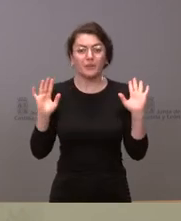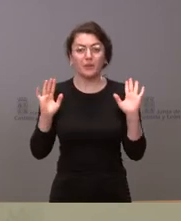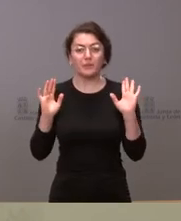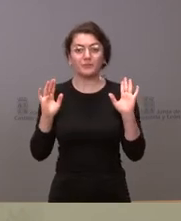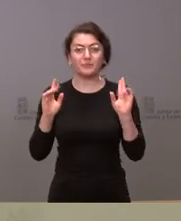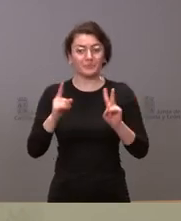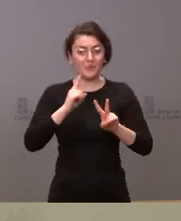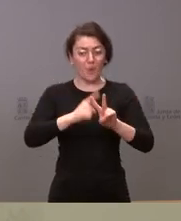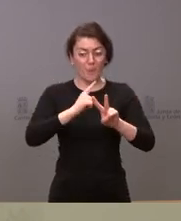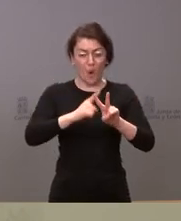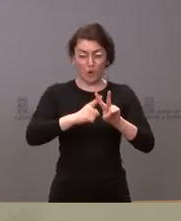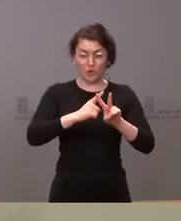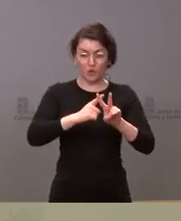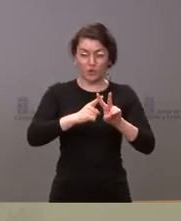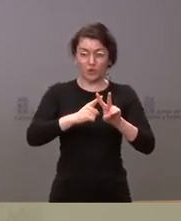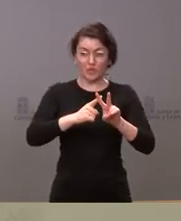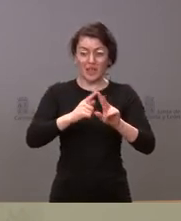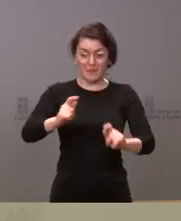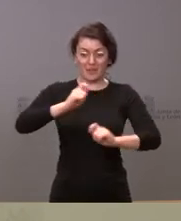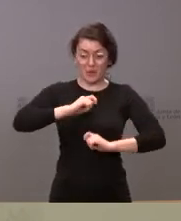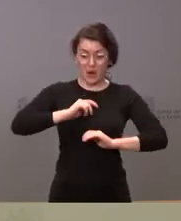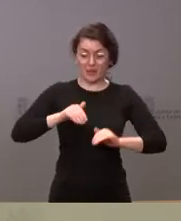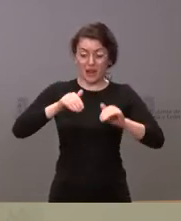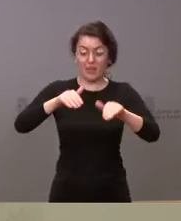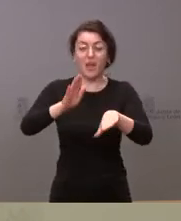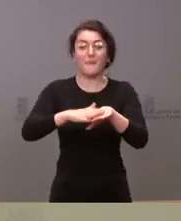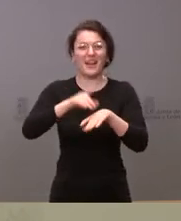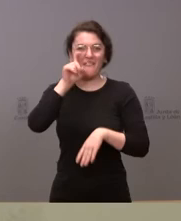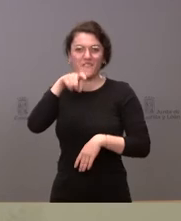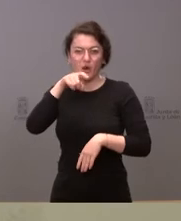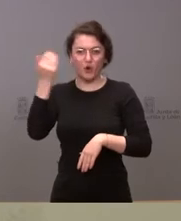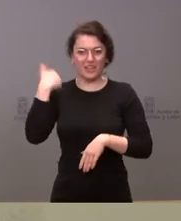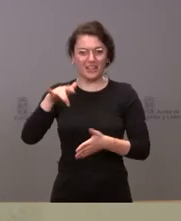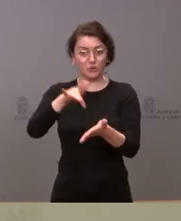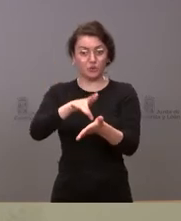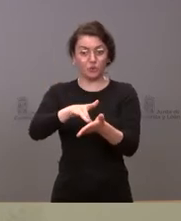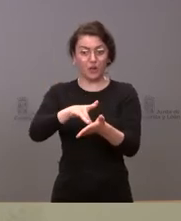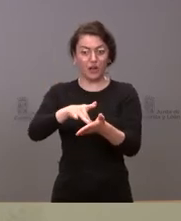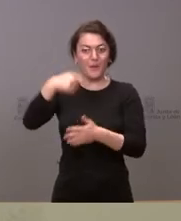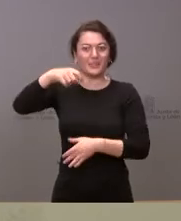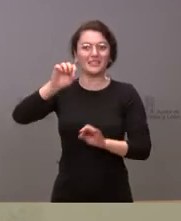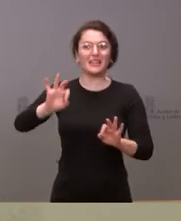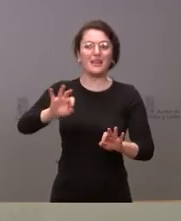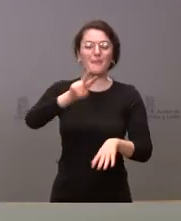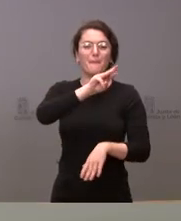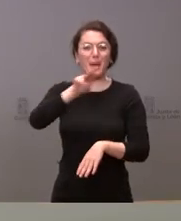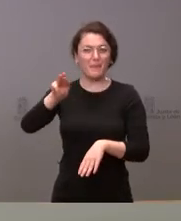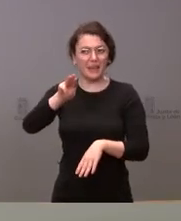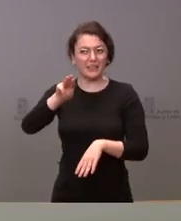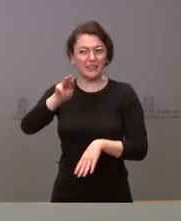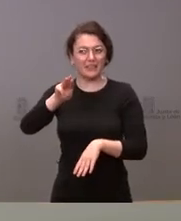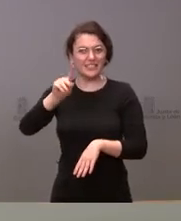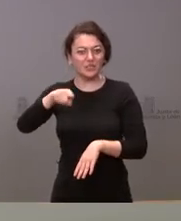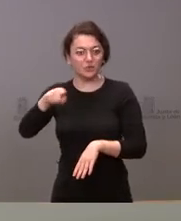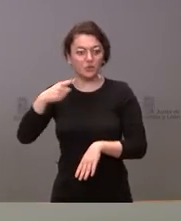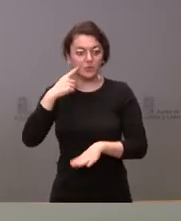dilatado esta investidura para que el señor Feijó ya sea presidente de PP cuando la investidura tenga lugar. El día anterior les